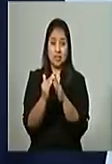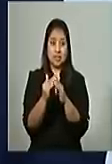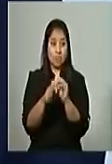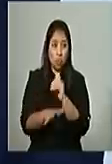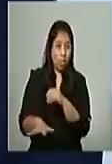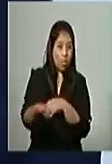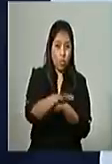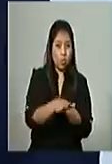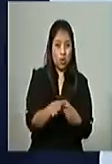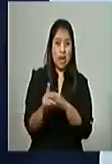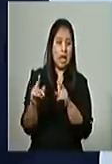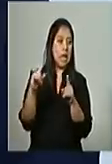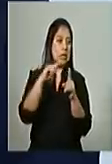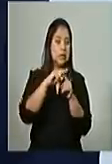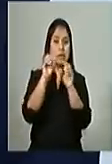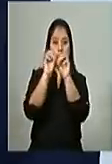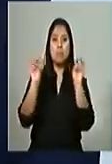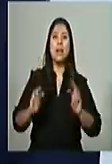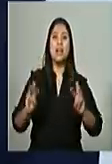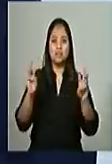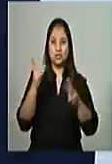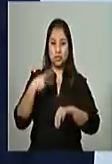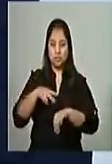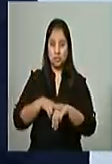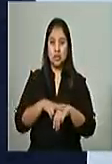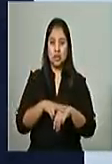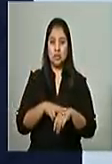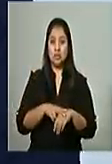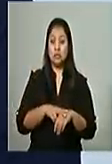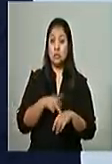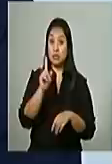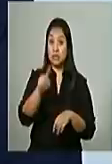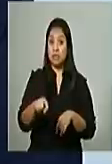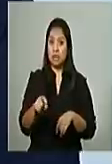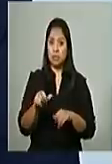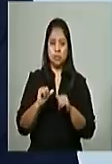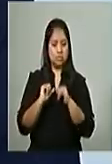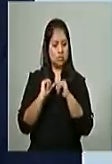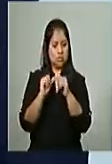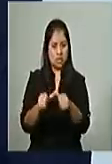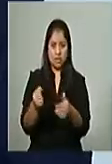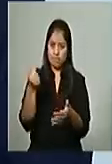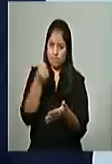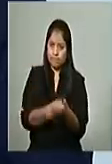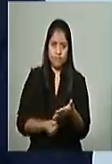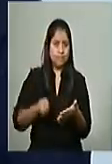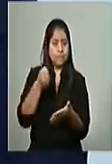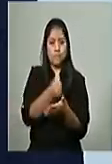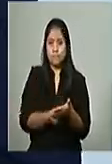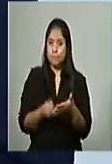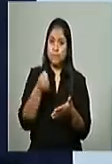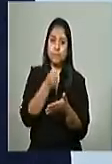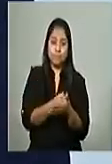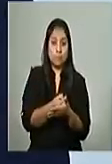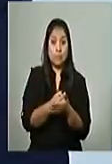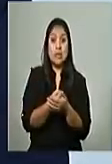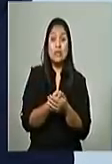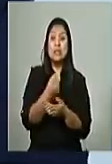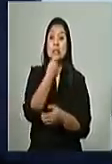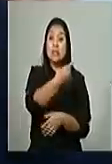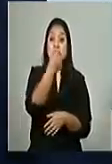el Palacio Nacional. Tenemos que seguir dando pelea desde cada